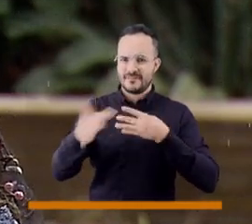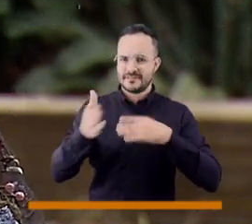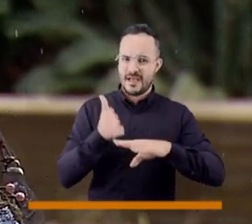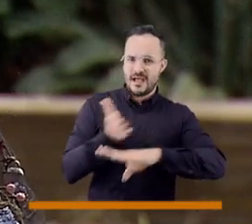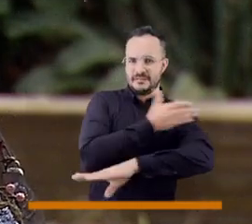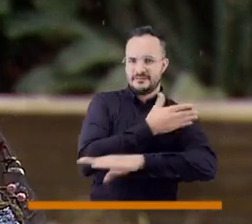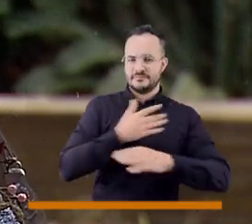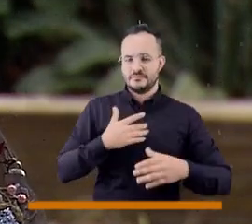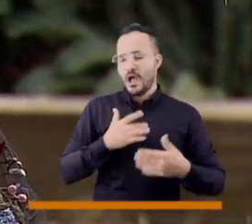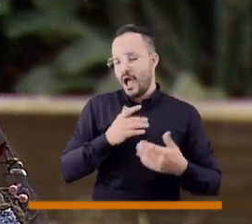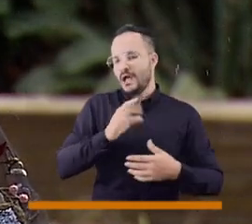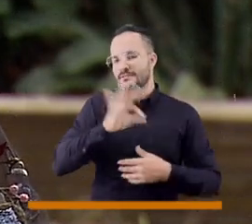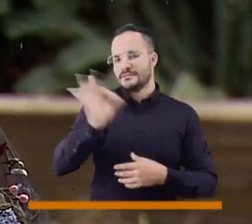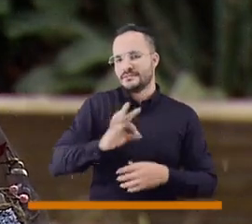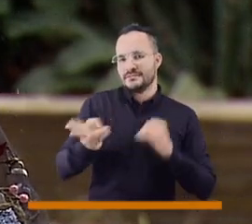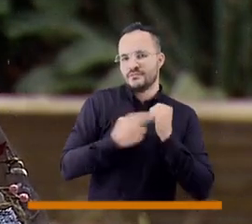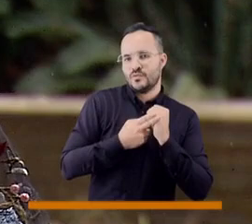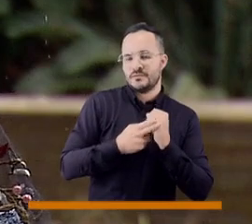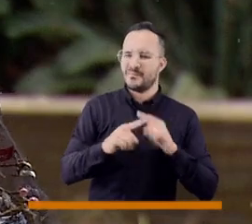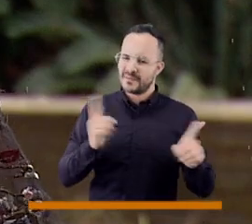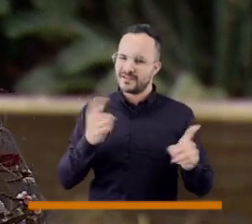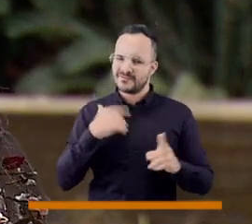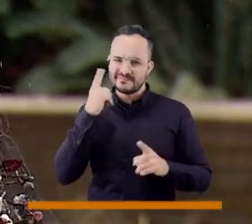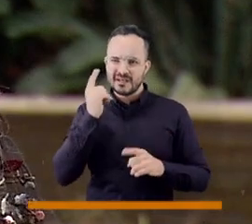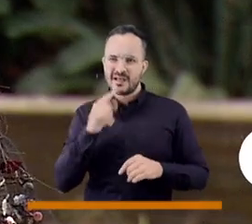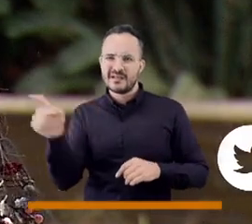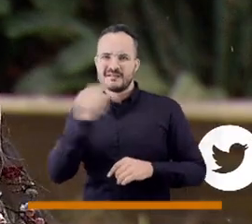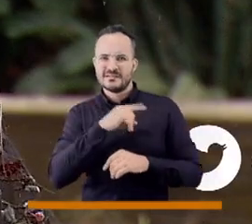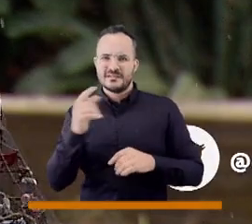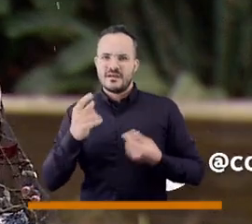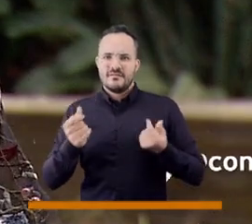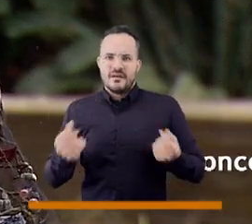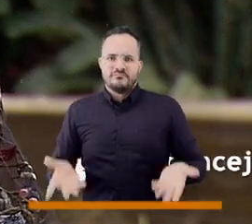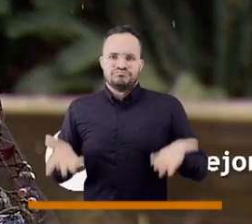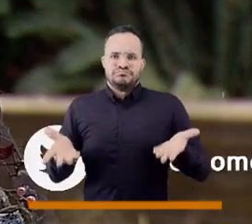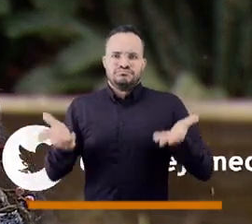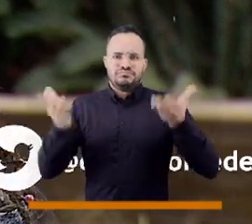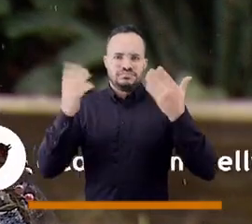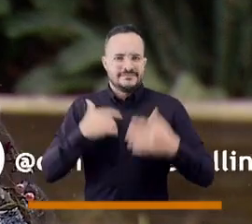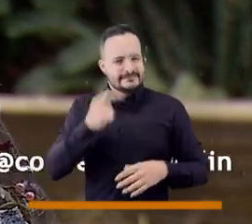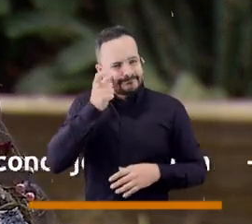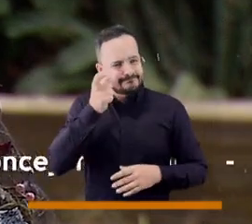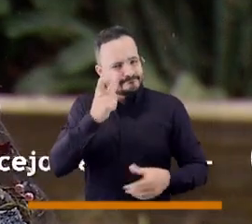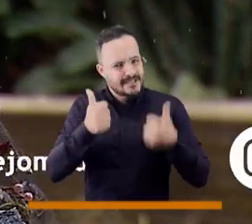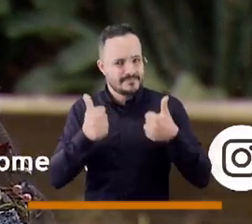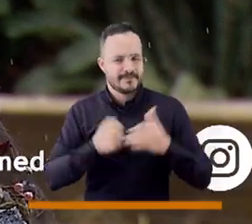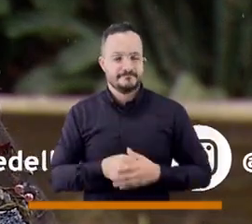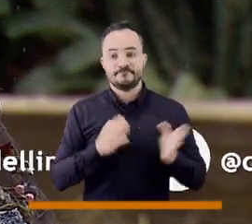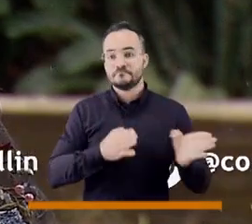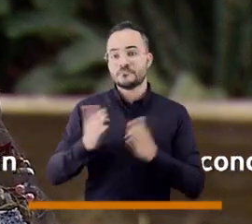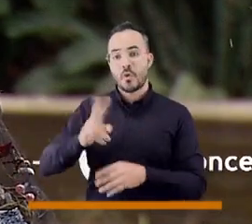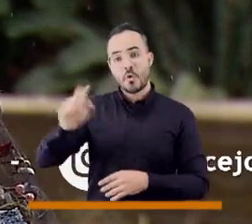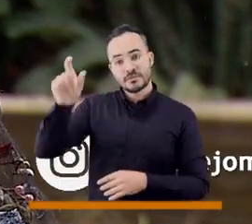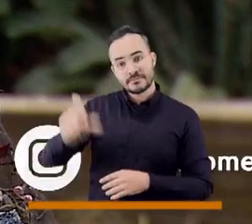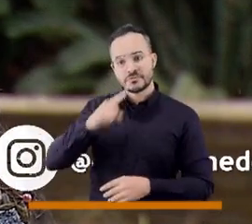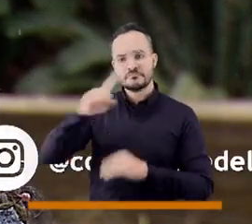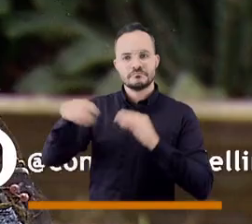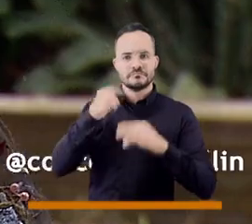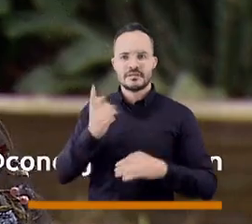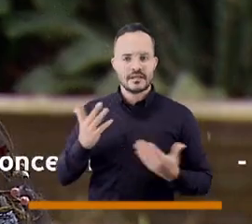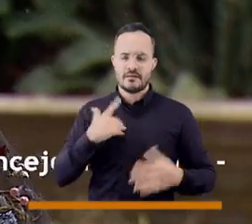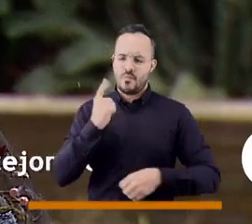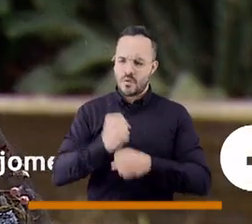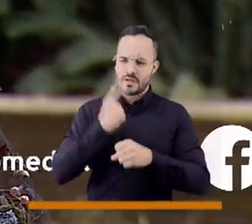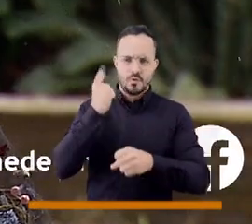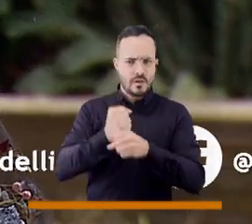aunque sí me gustaría que reevaluaran la estratificación de los predios. Y arroba Julián Restrepo dice, el aumento del predial es